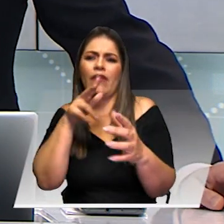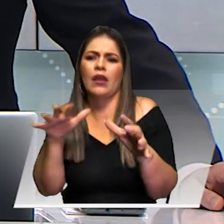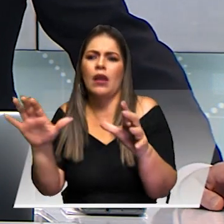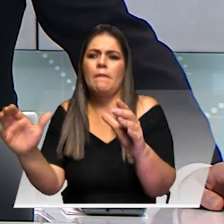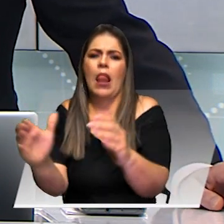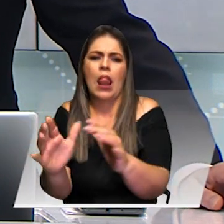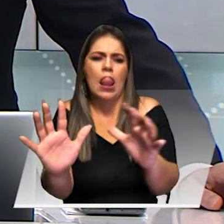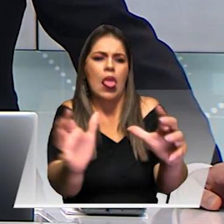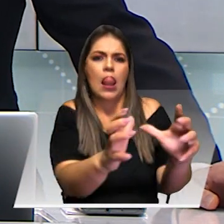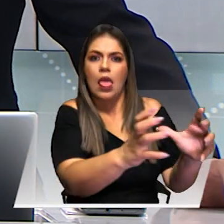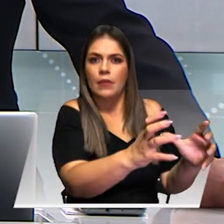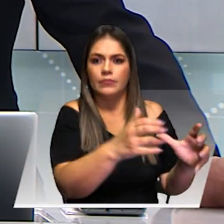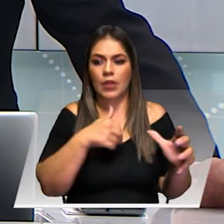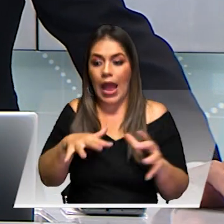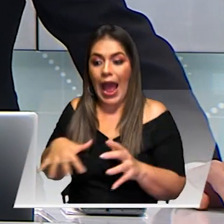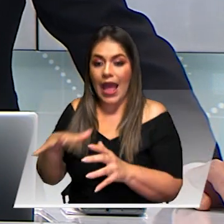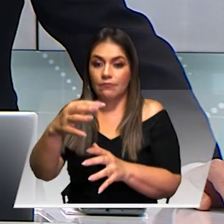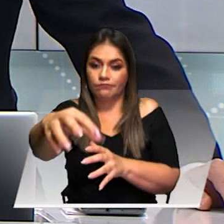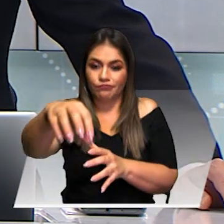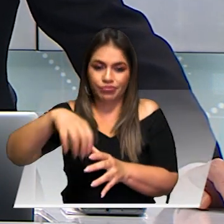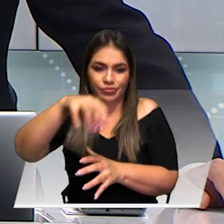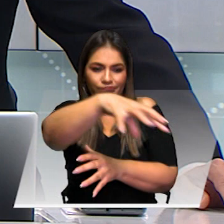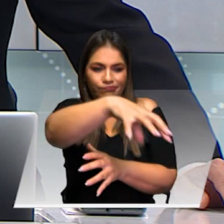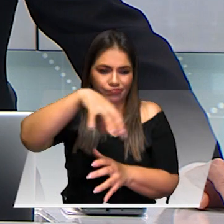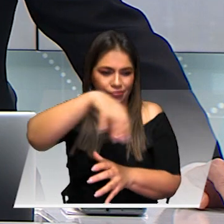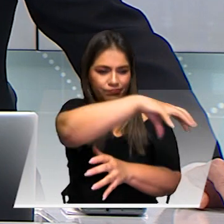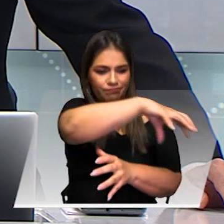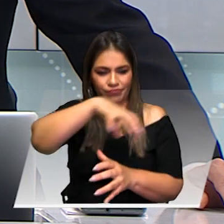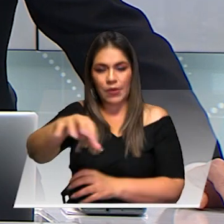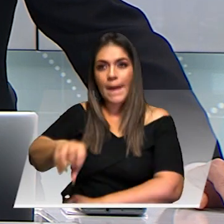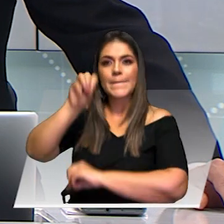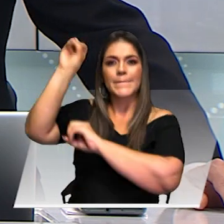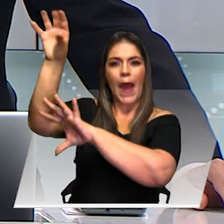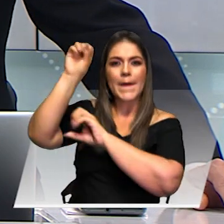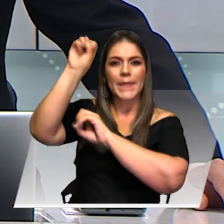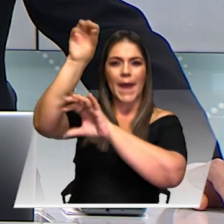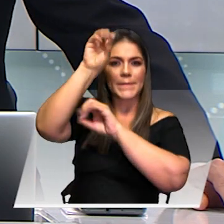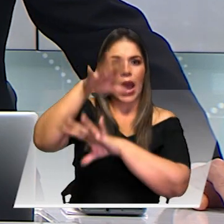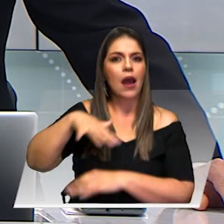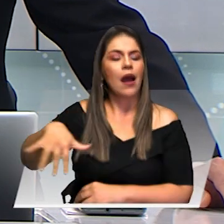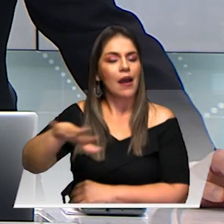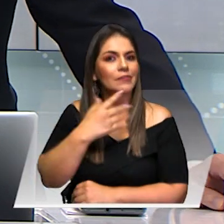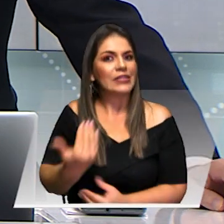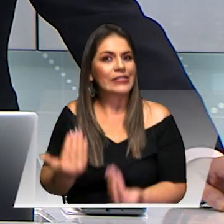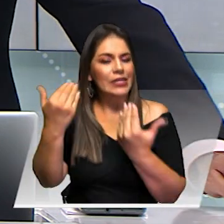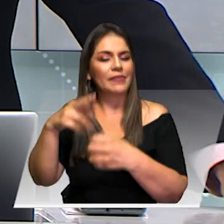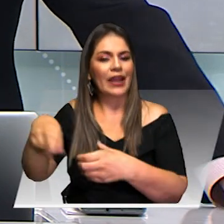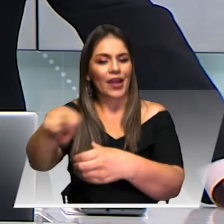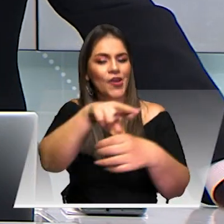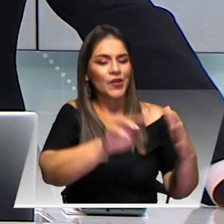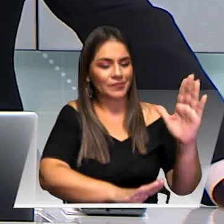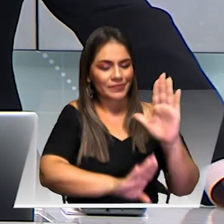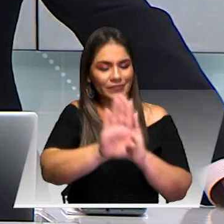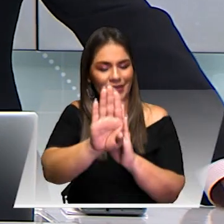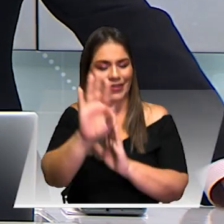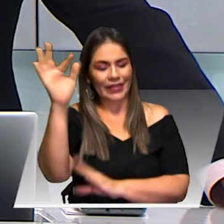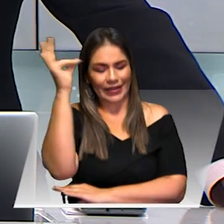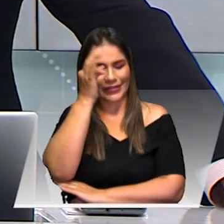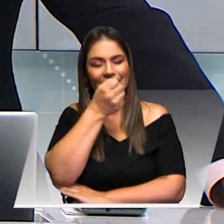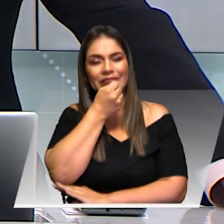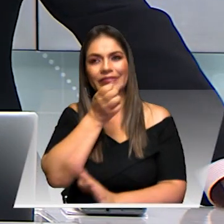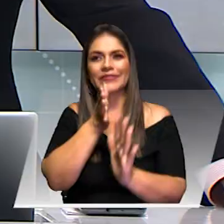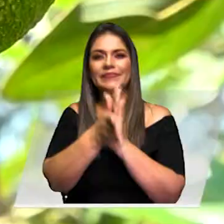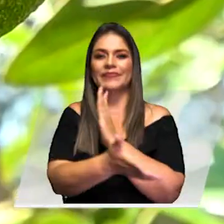permitirá el crecimiento del importante sector en todas las subregiones del departamento. Información económica en Teleantioquia